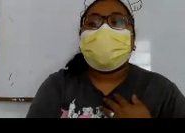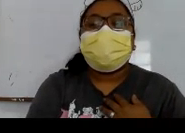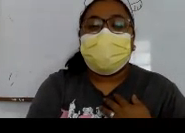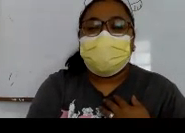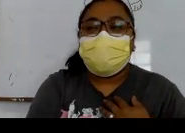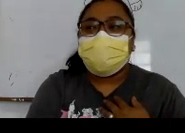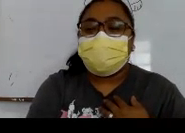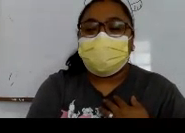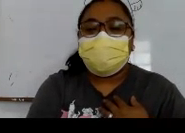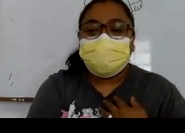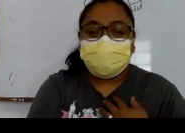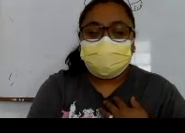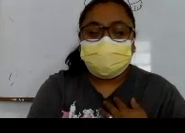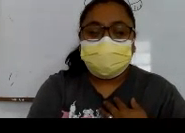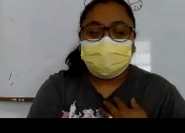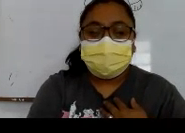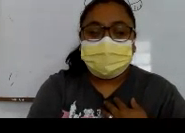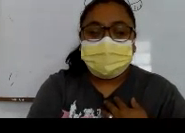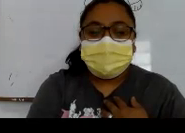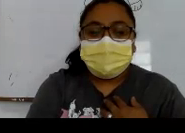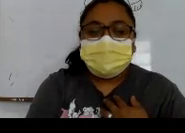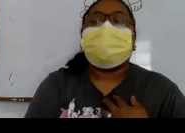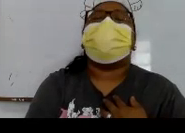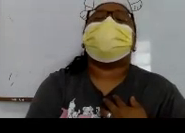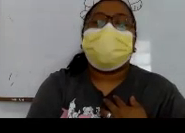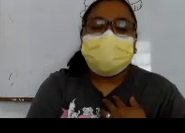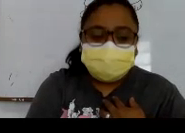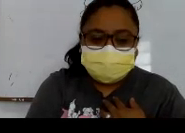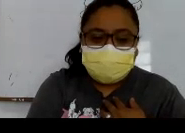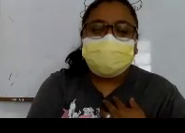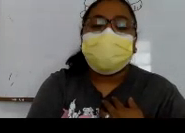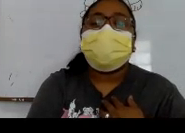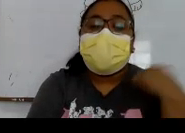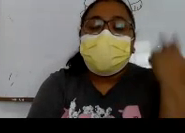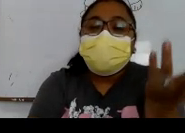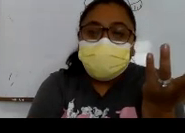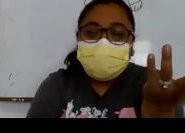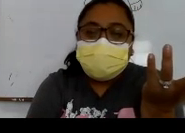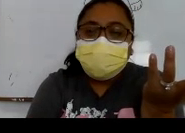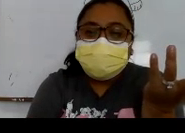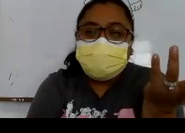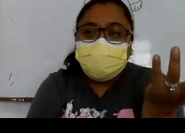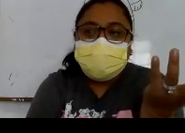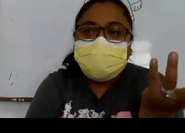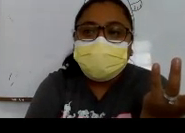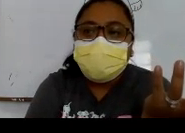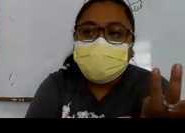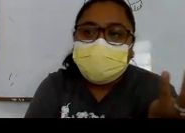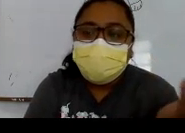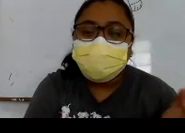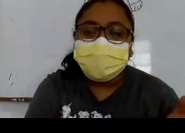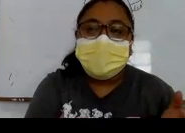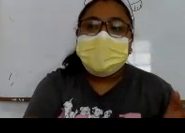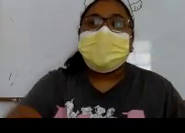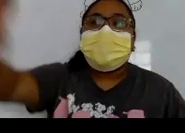Sordas. Correcto. Las personas que no escuchan se llaman sordas. Se llaman sordas, exacto. Y ellos se comunican de una